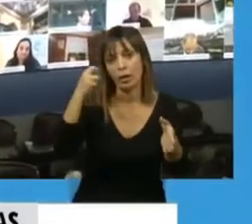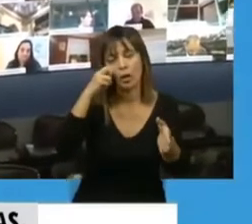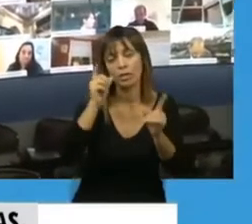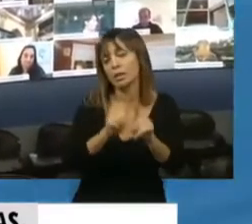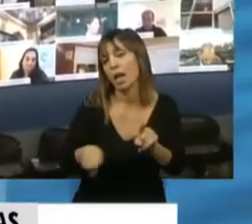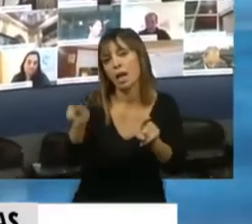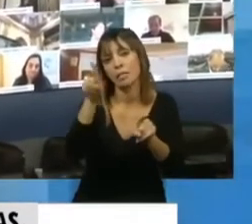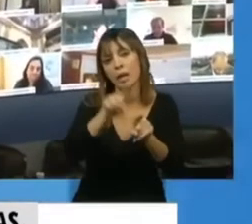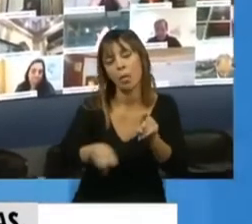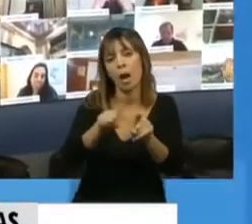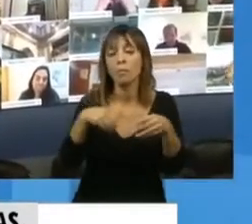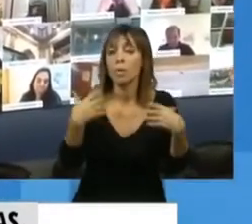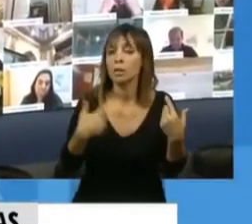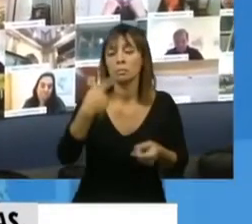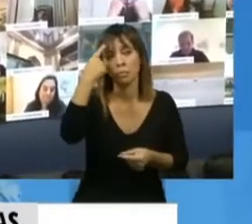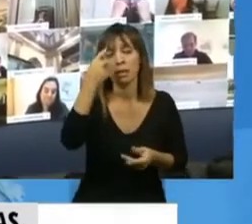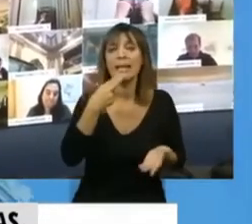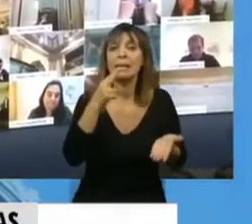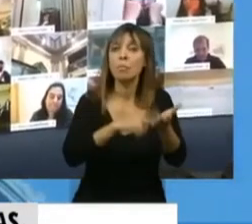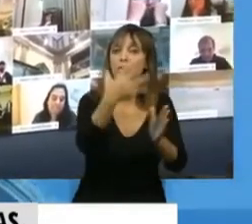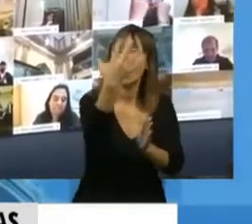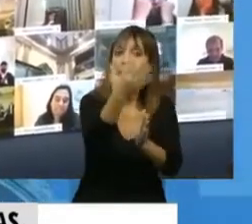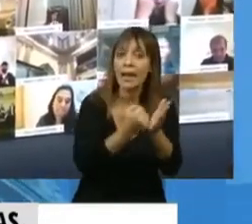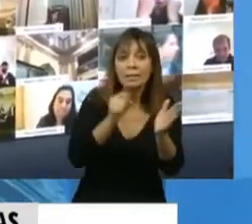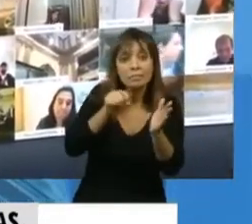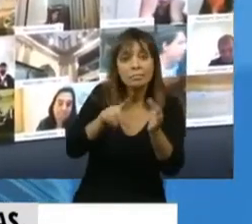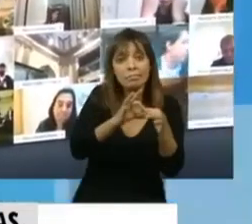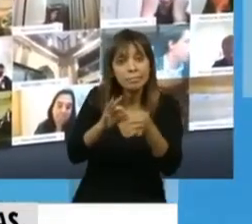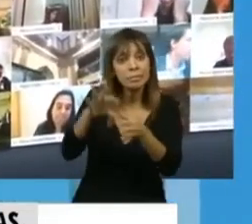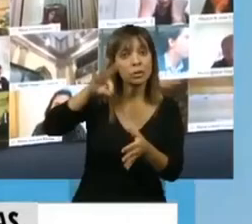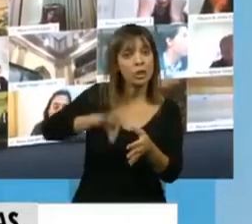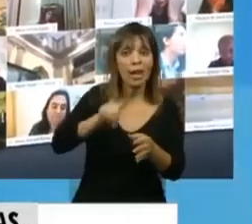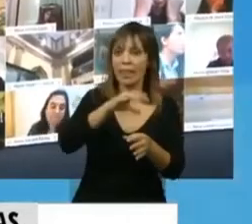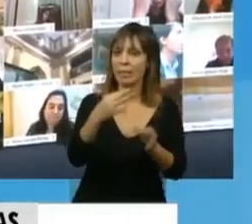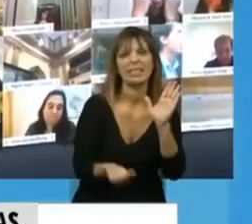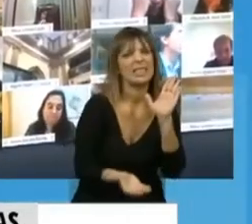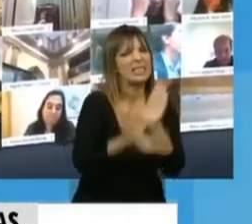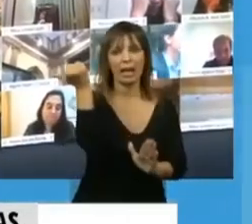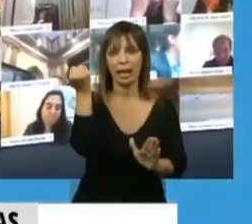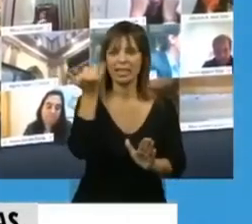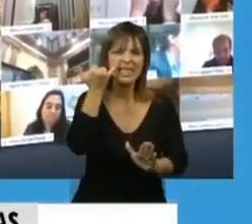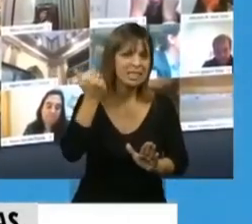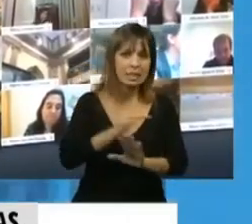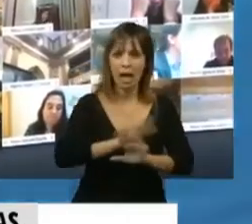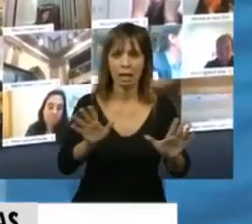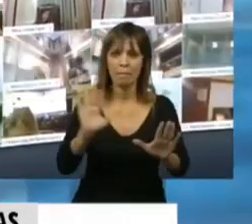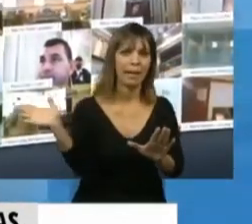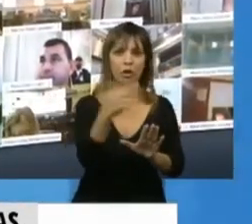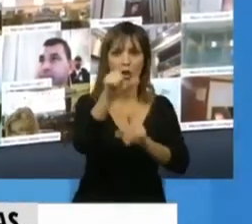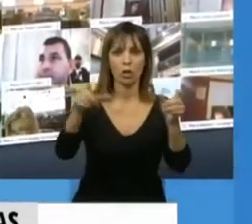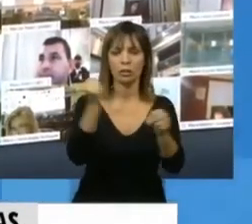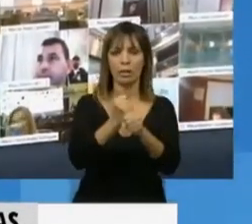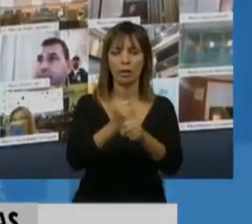consideramos que el impuesto a las ganancias sobre los salarios debe ser eliminado en forma inmediata para el conjunto de los